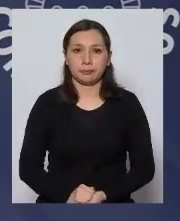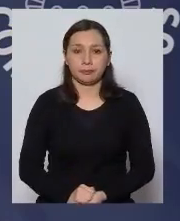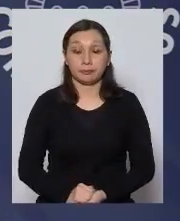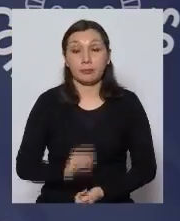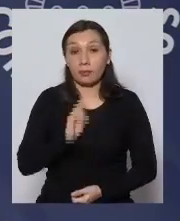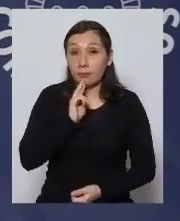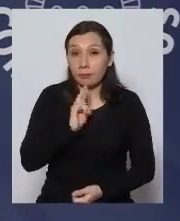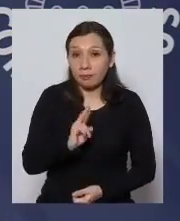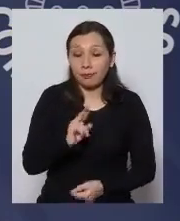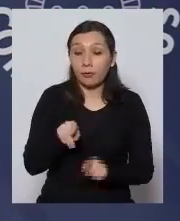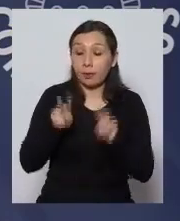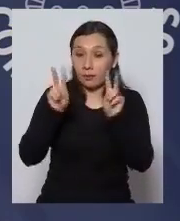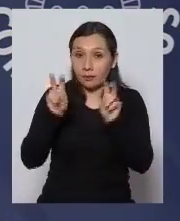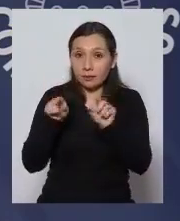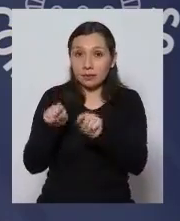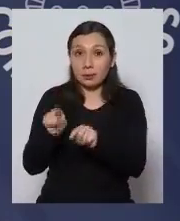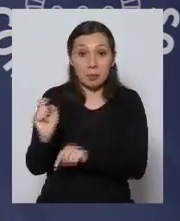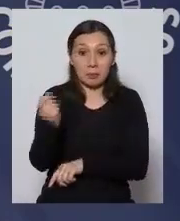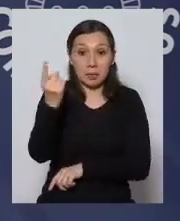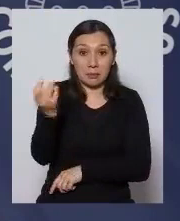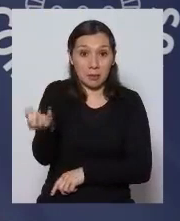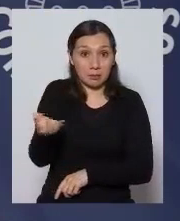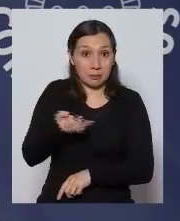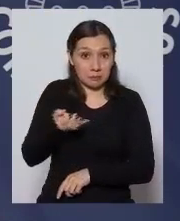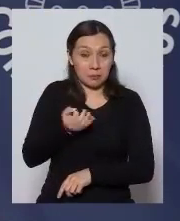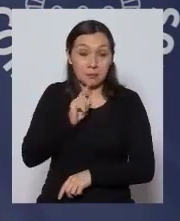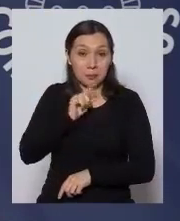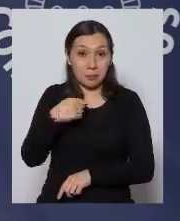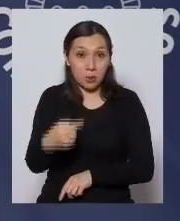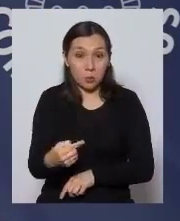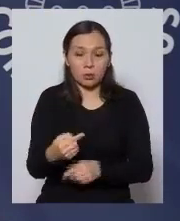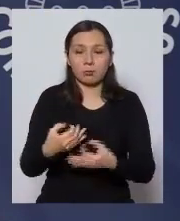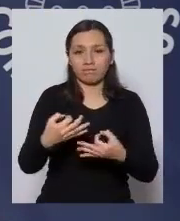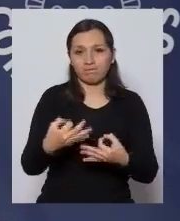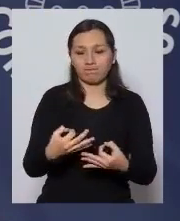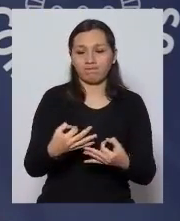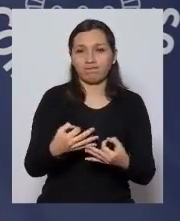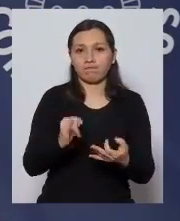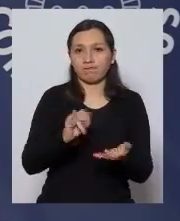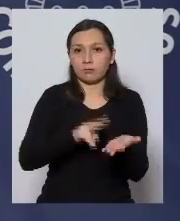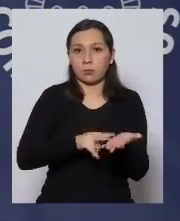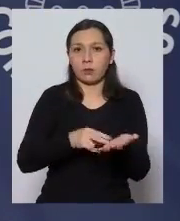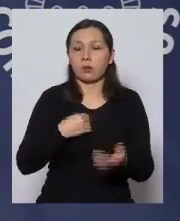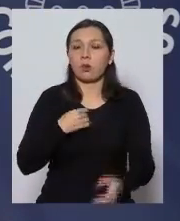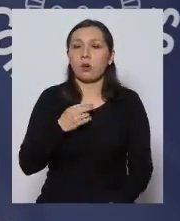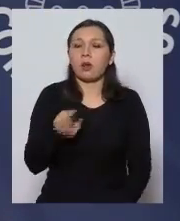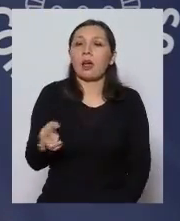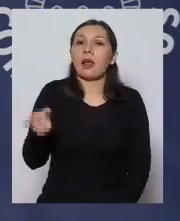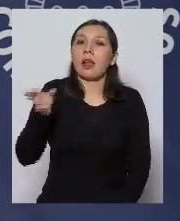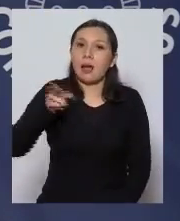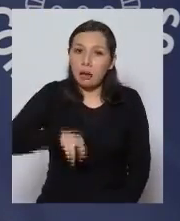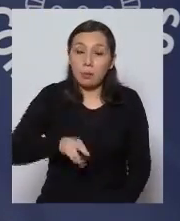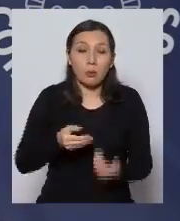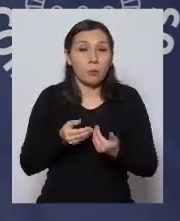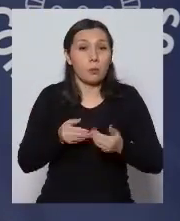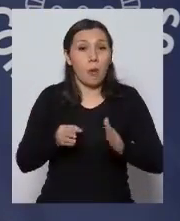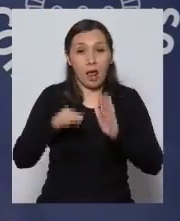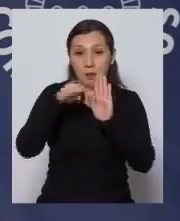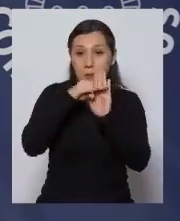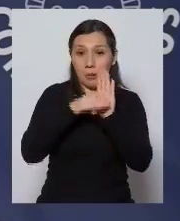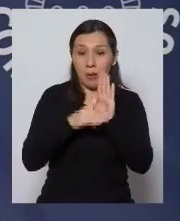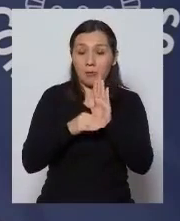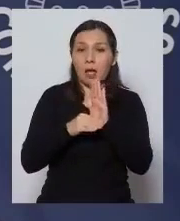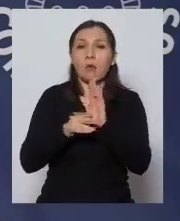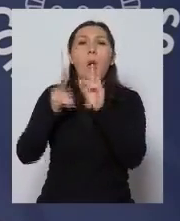En relación a lo primero que usted pregunta es evidente que insisto cualquier medida